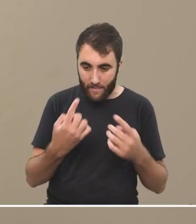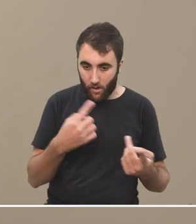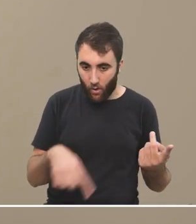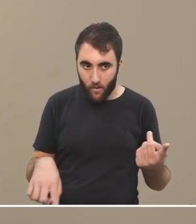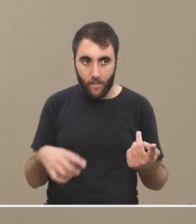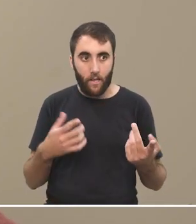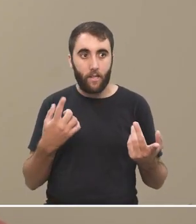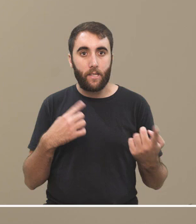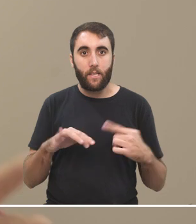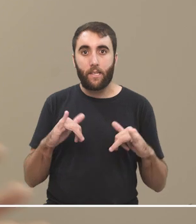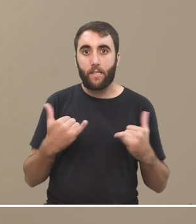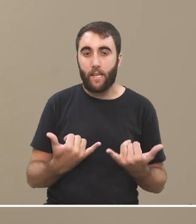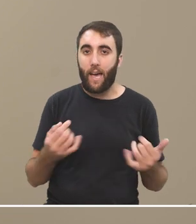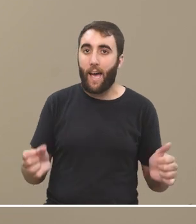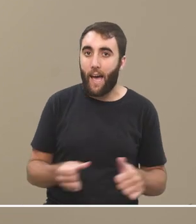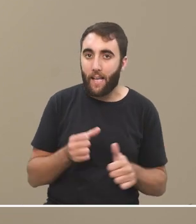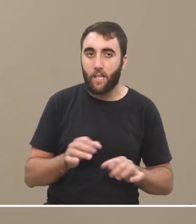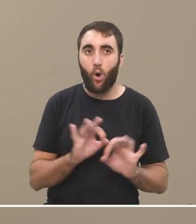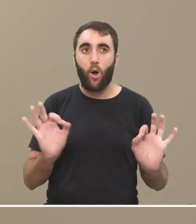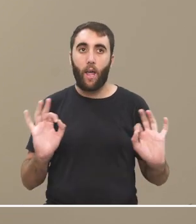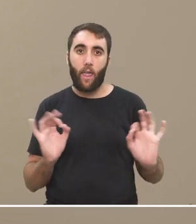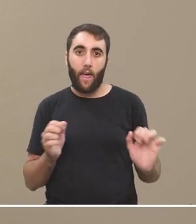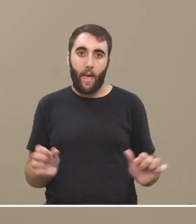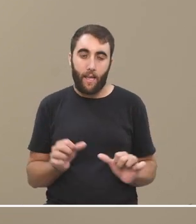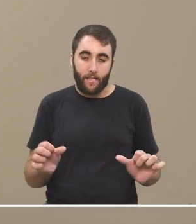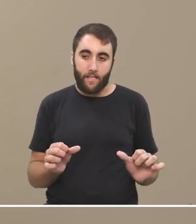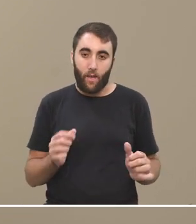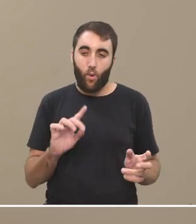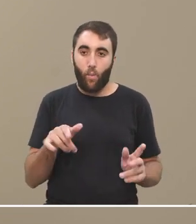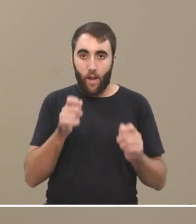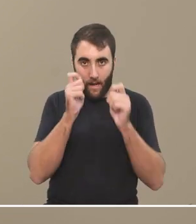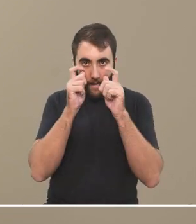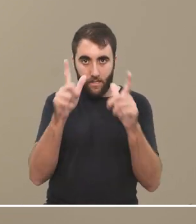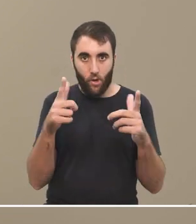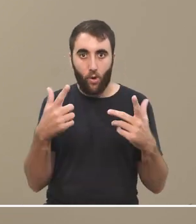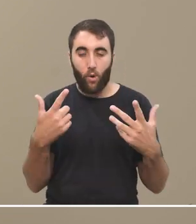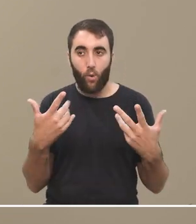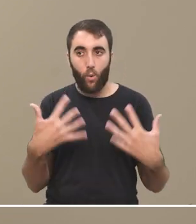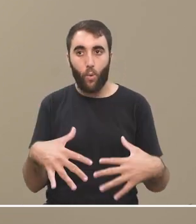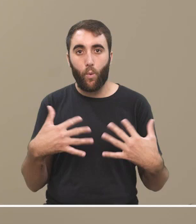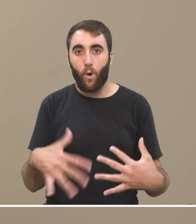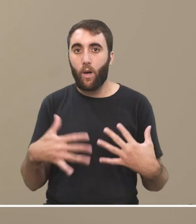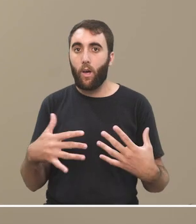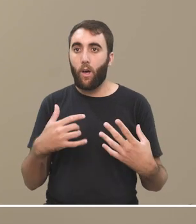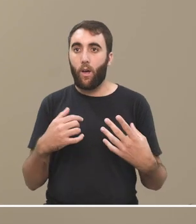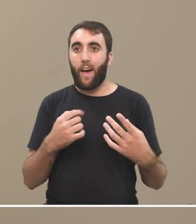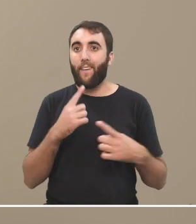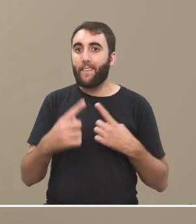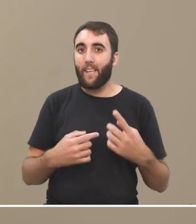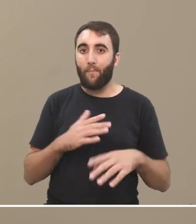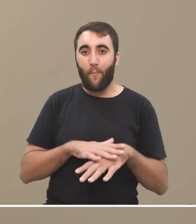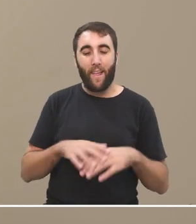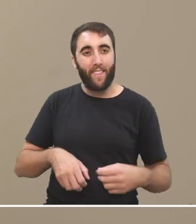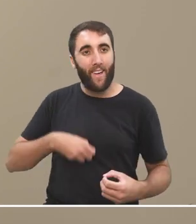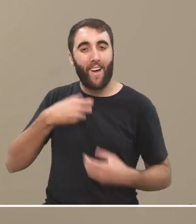¿no? en lo que se hace y lo que no se hace con una tensión muy fuerte también ¿no? o sea la espontaneidad